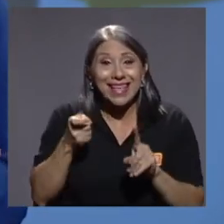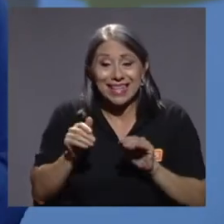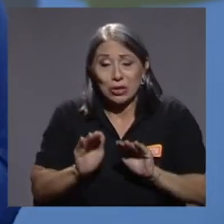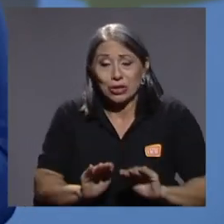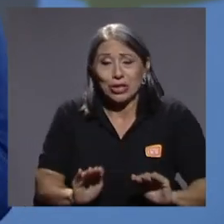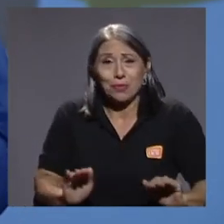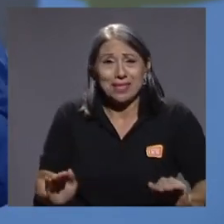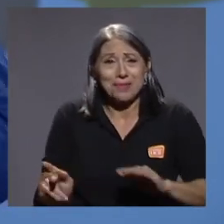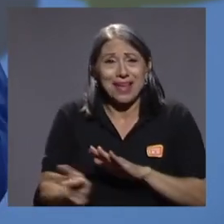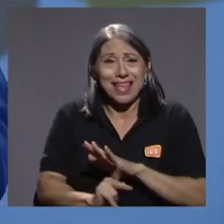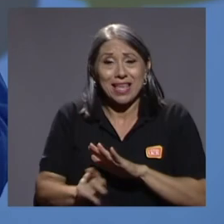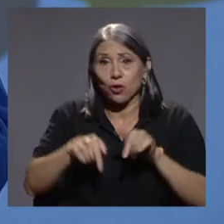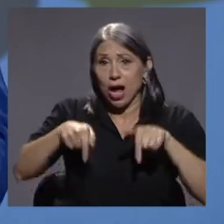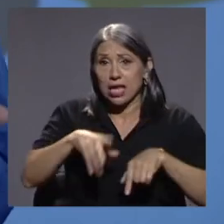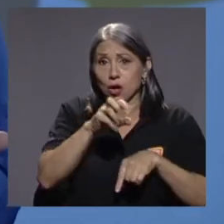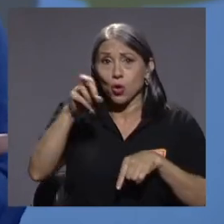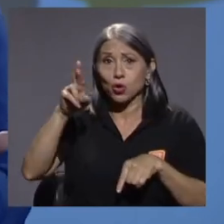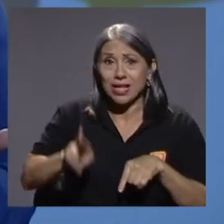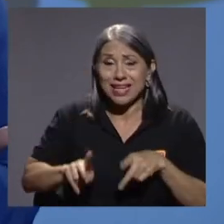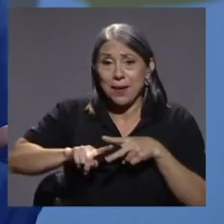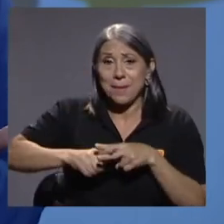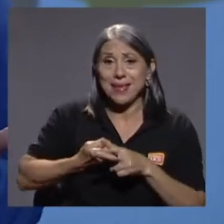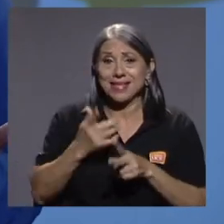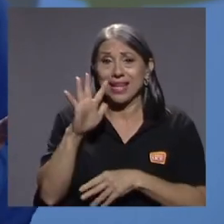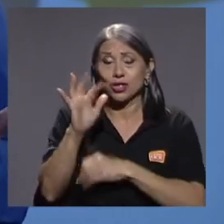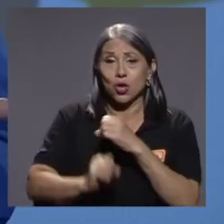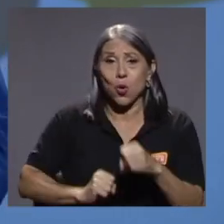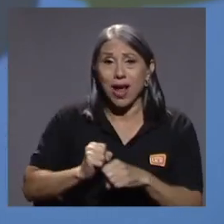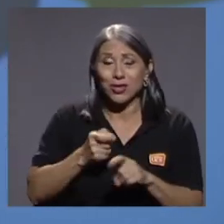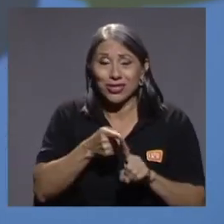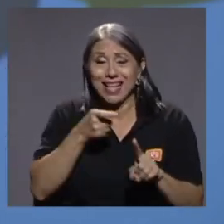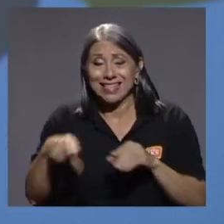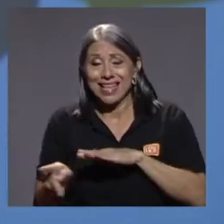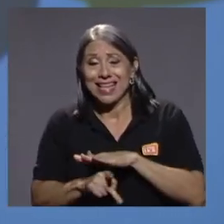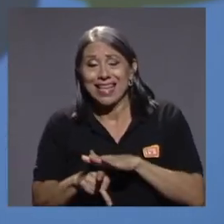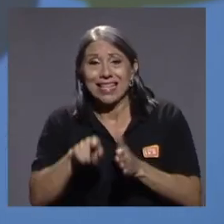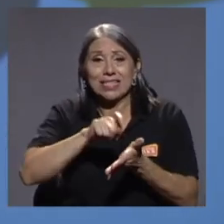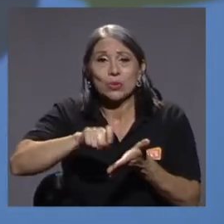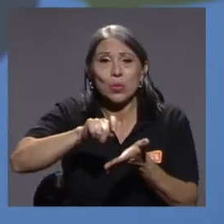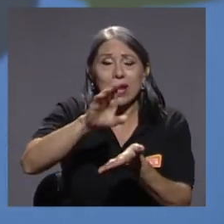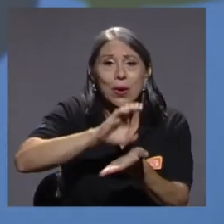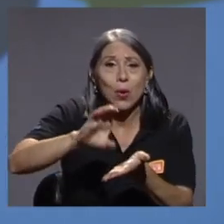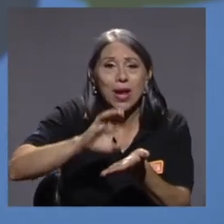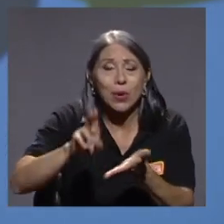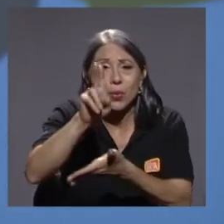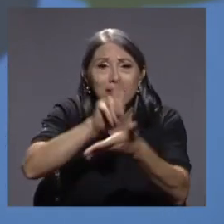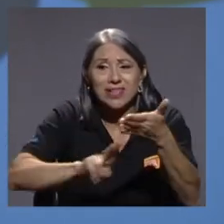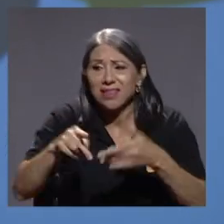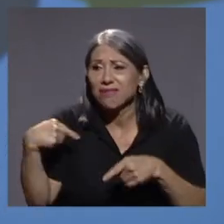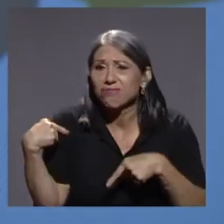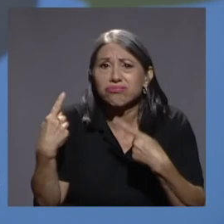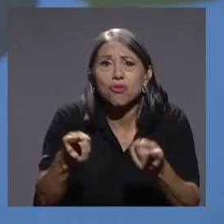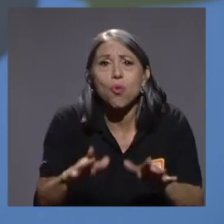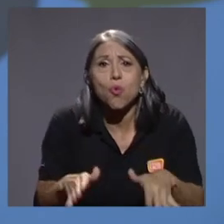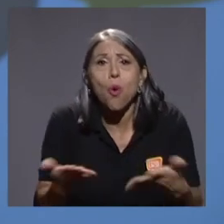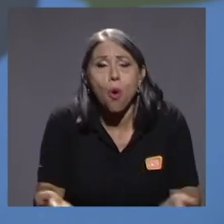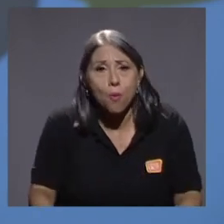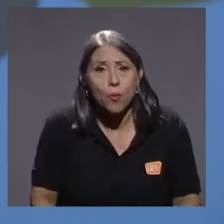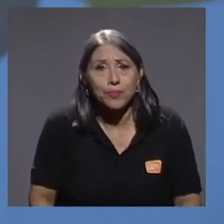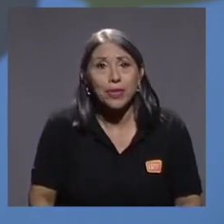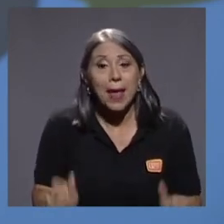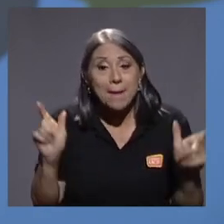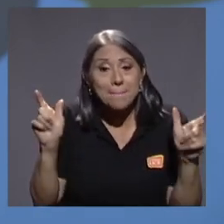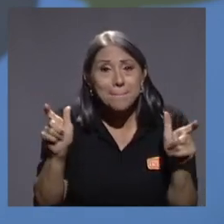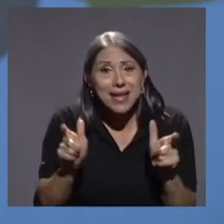educativo arranca a los cinco años, hasta el universitario. Y cómo vamos a apoyar a los pequeños comerciantes,